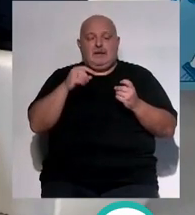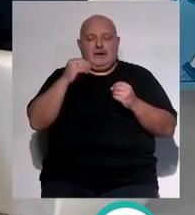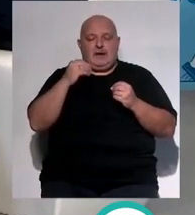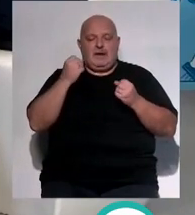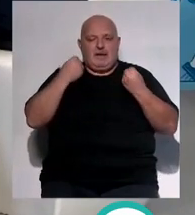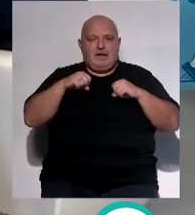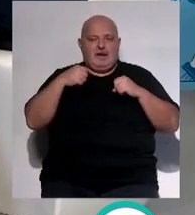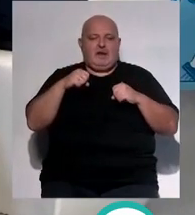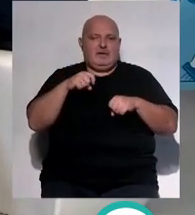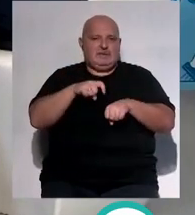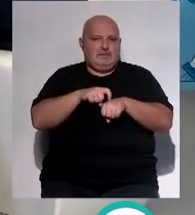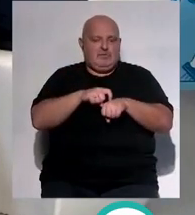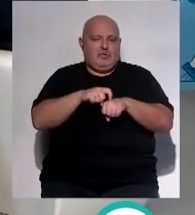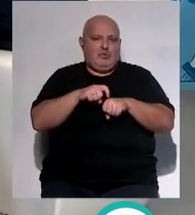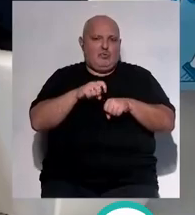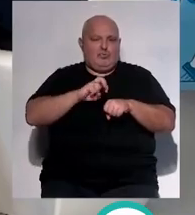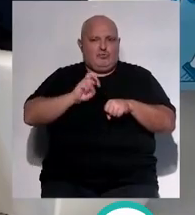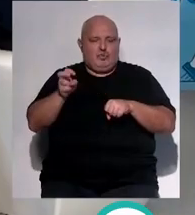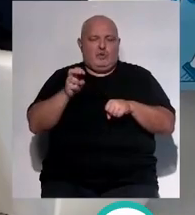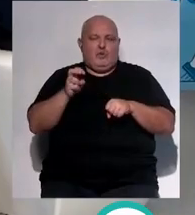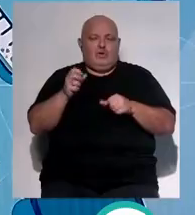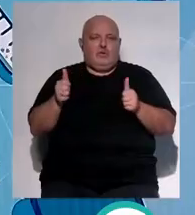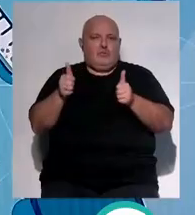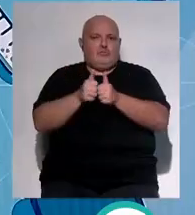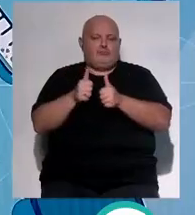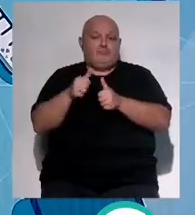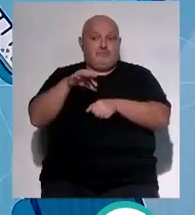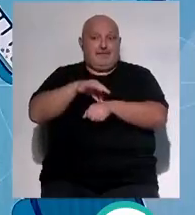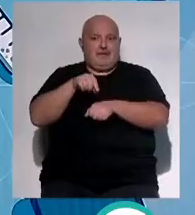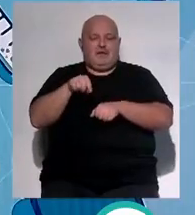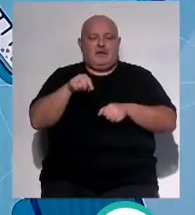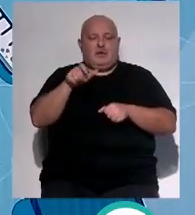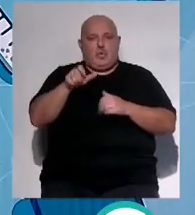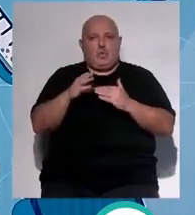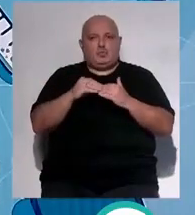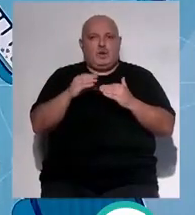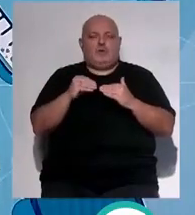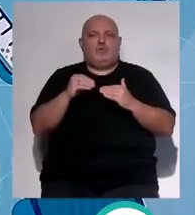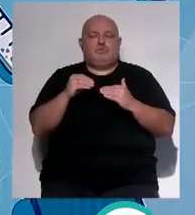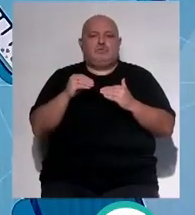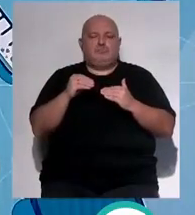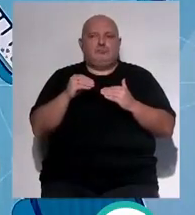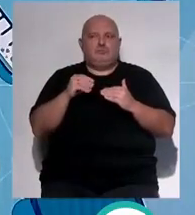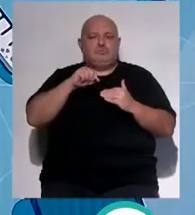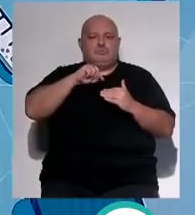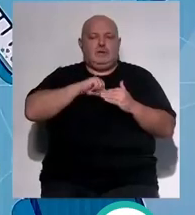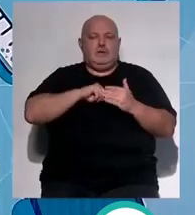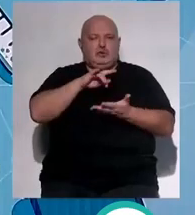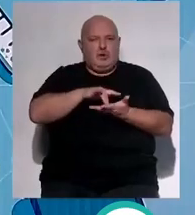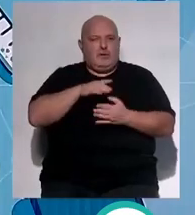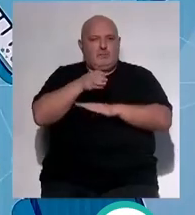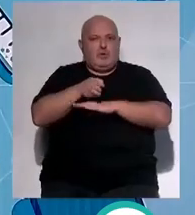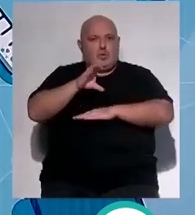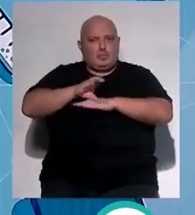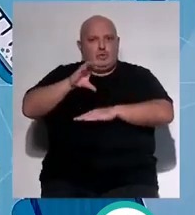rehabilitación vestibular y de Rocío Sasean como coordinadora el paciente sesión a sesión